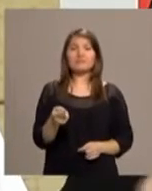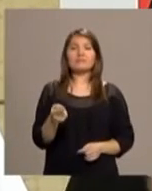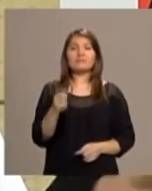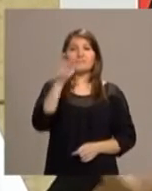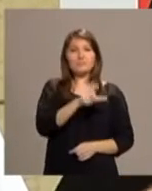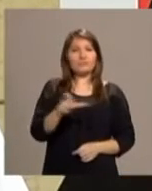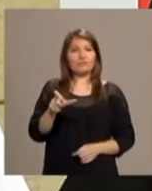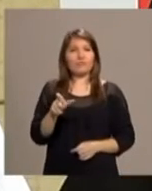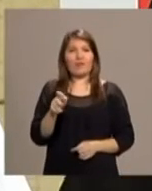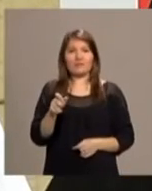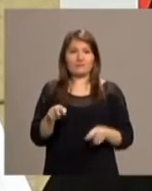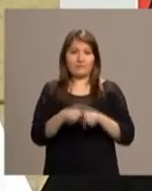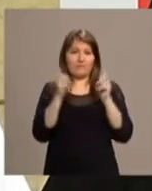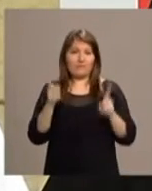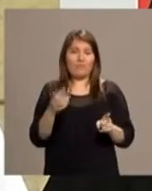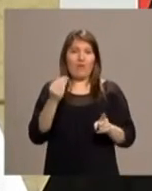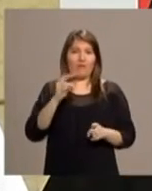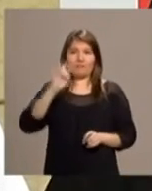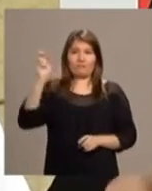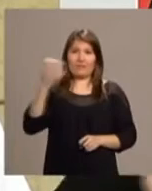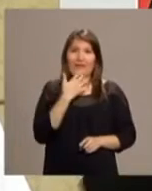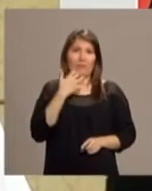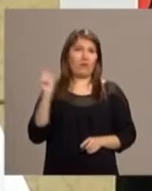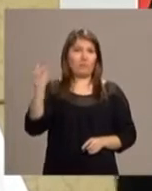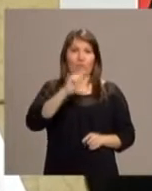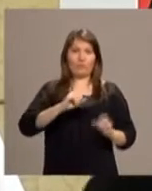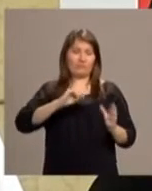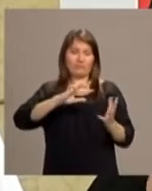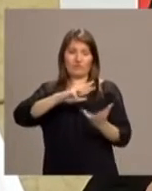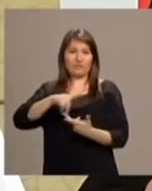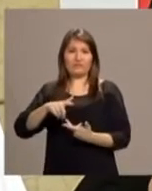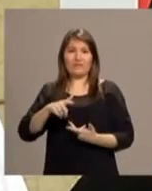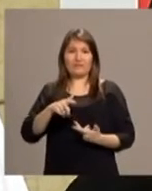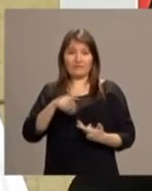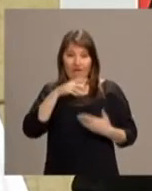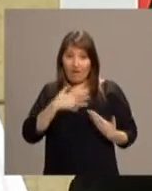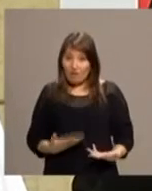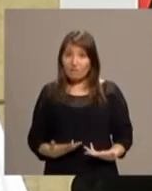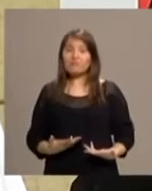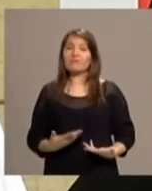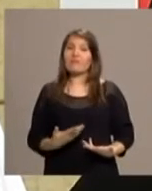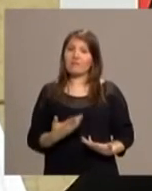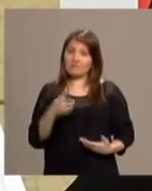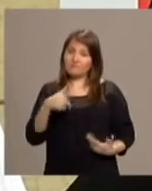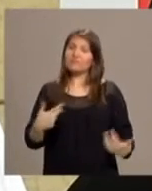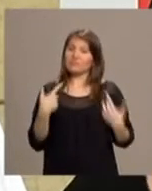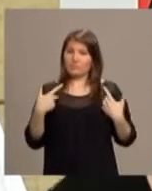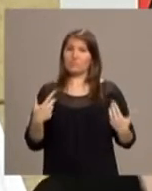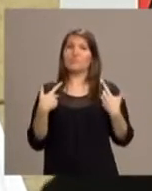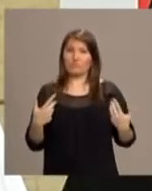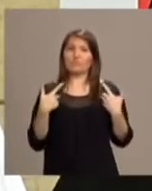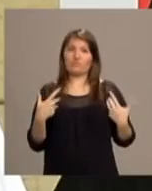aislanes, que ahora mismo son también menores sufrientes,